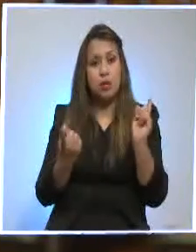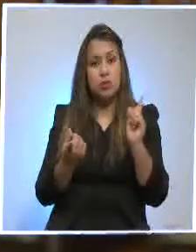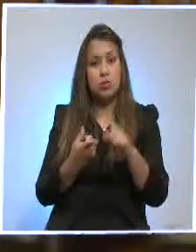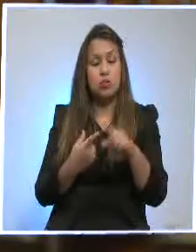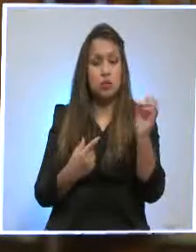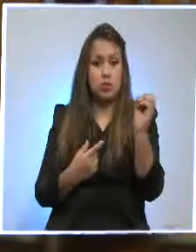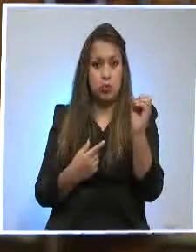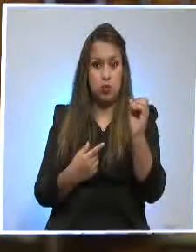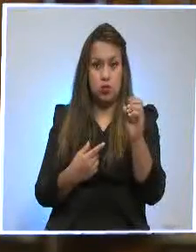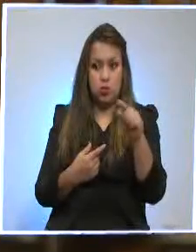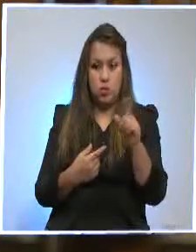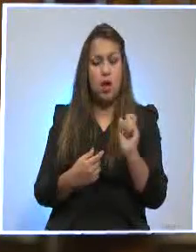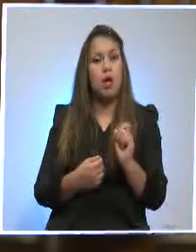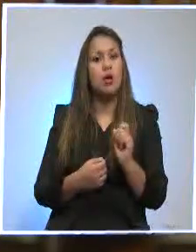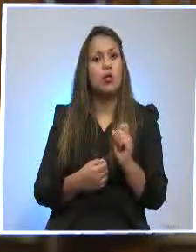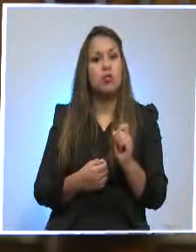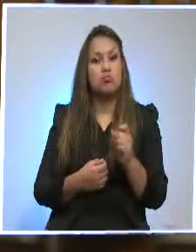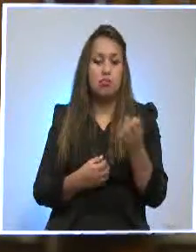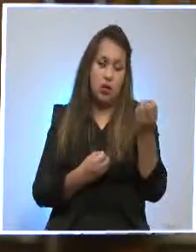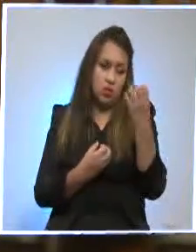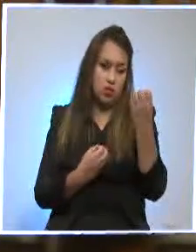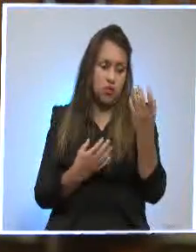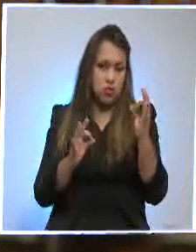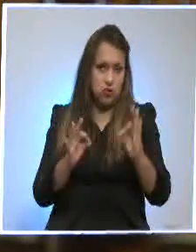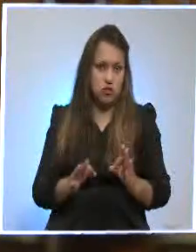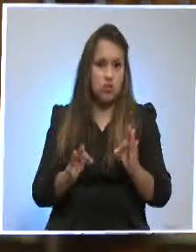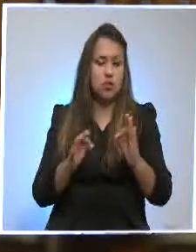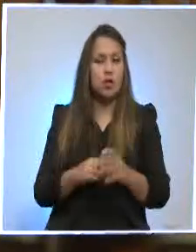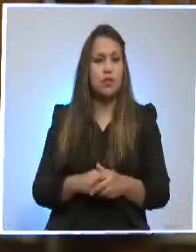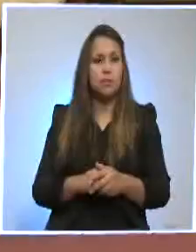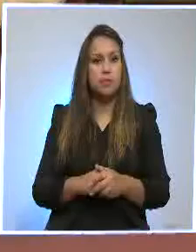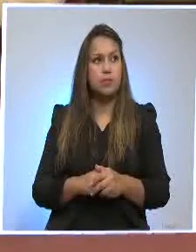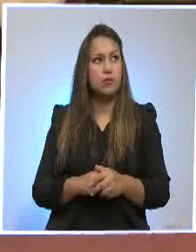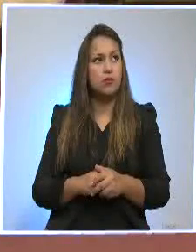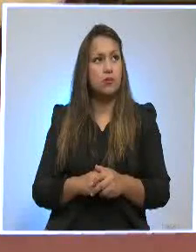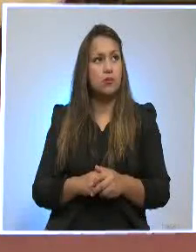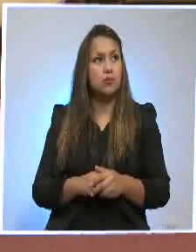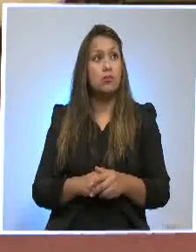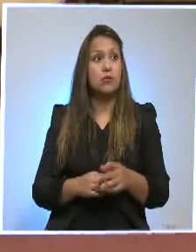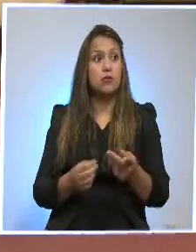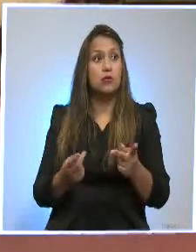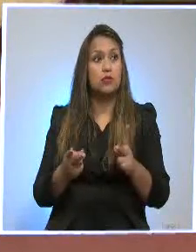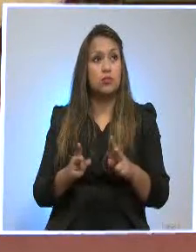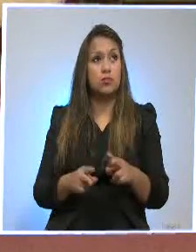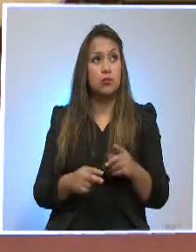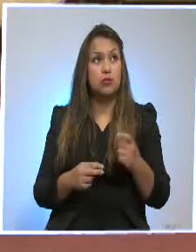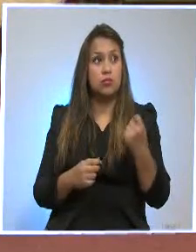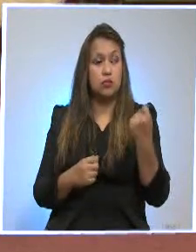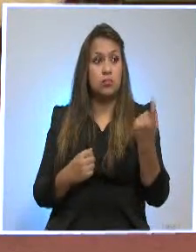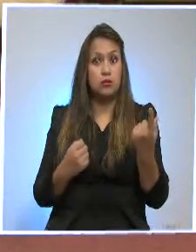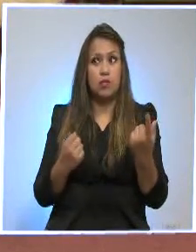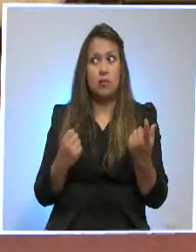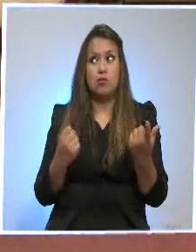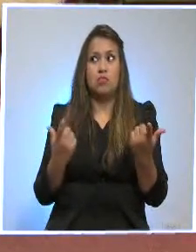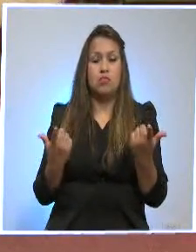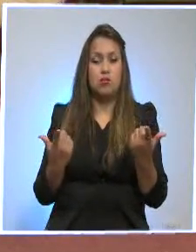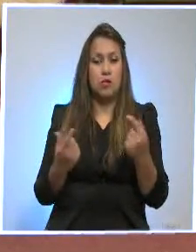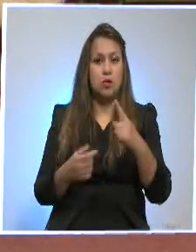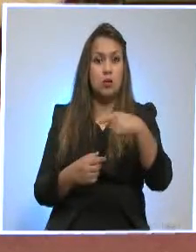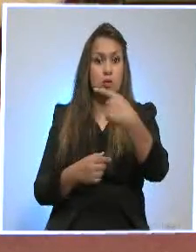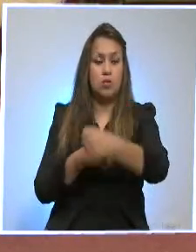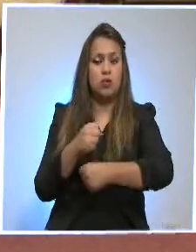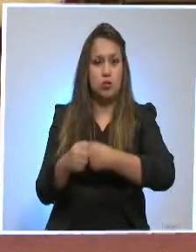implementó la medida, de acuerdo a la información oficial que se maneja. ¿Cómo no? Y entonces habrá también que estar expectantes a lo que ocurra ya en el